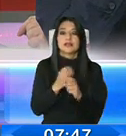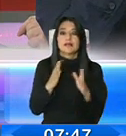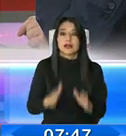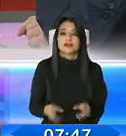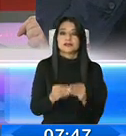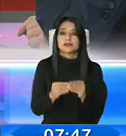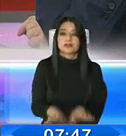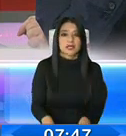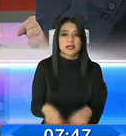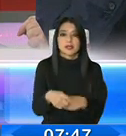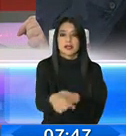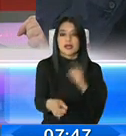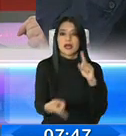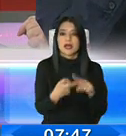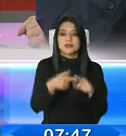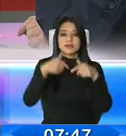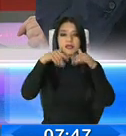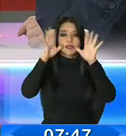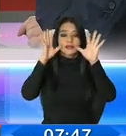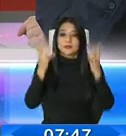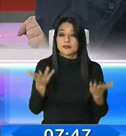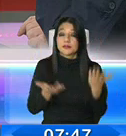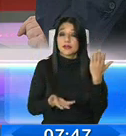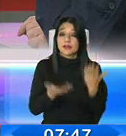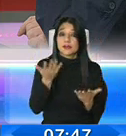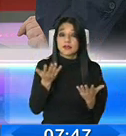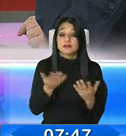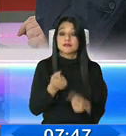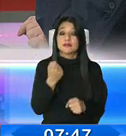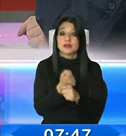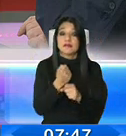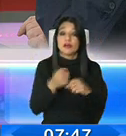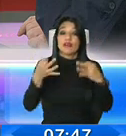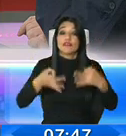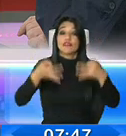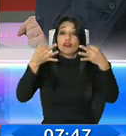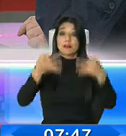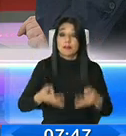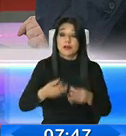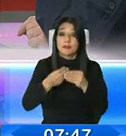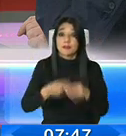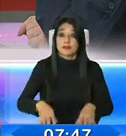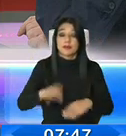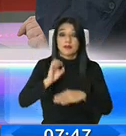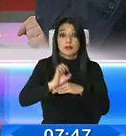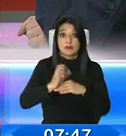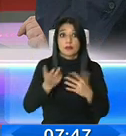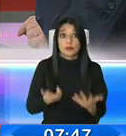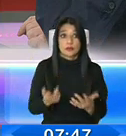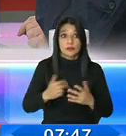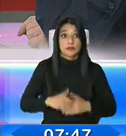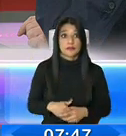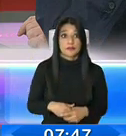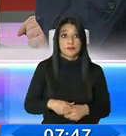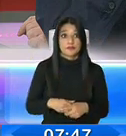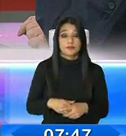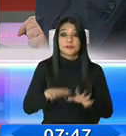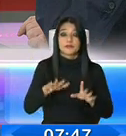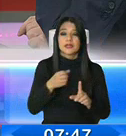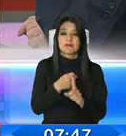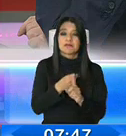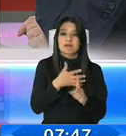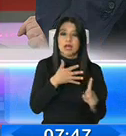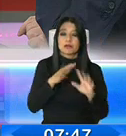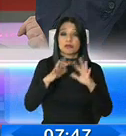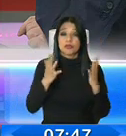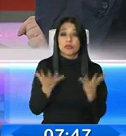en el país. muchísimo empleo. Muchísimo. Empleo formal que se pierda en el Ecuador. Yo obviamente, ese es el impacto. Usted ha visto que